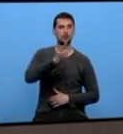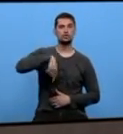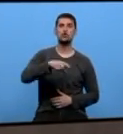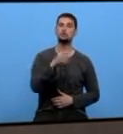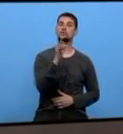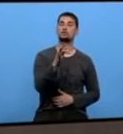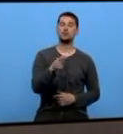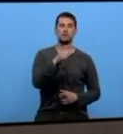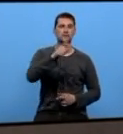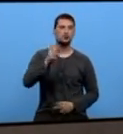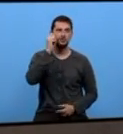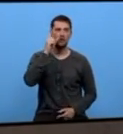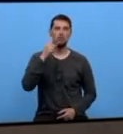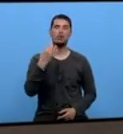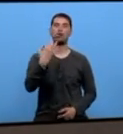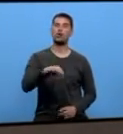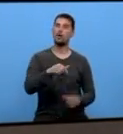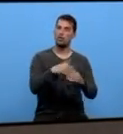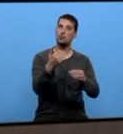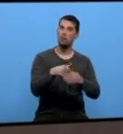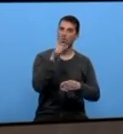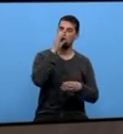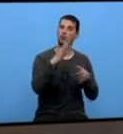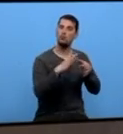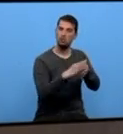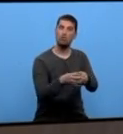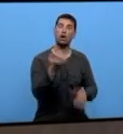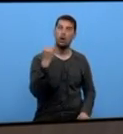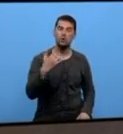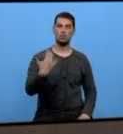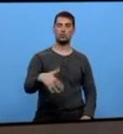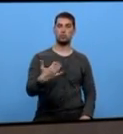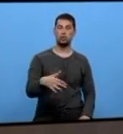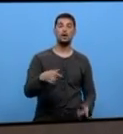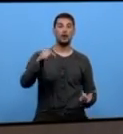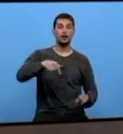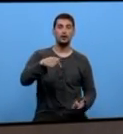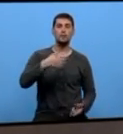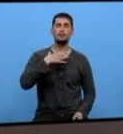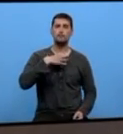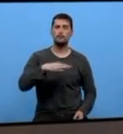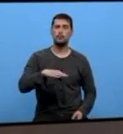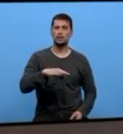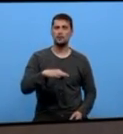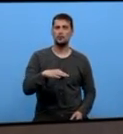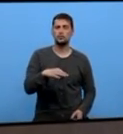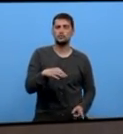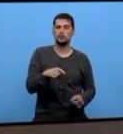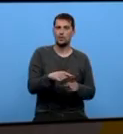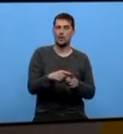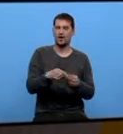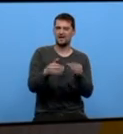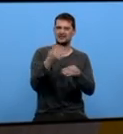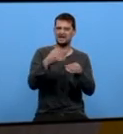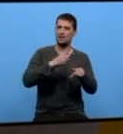realmente se dá cuenta que en Lugo tamén existe moda e que todavía aquí podemos marcar estilo